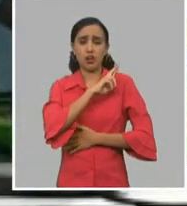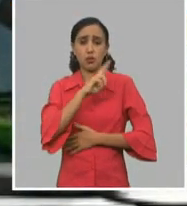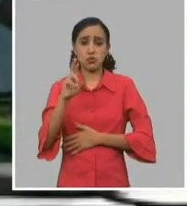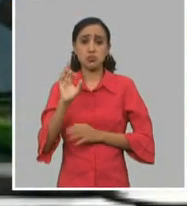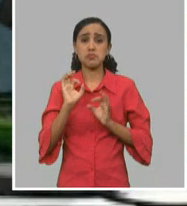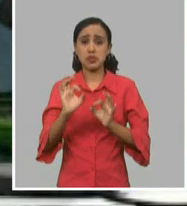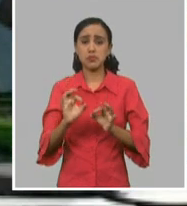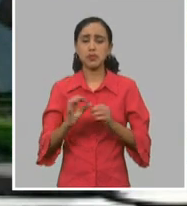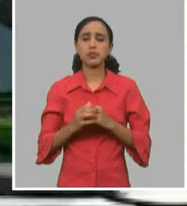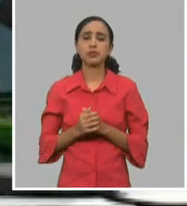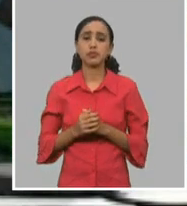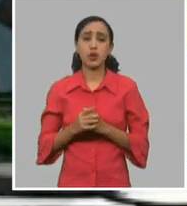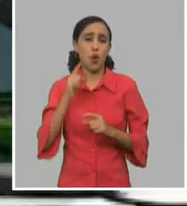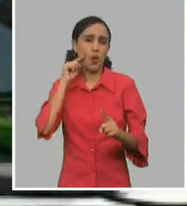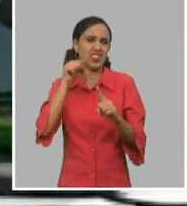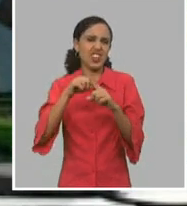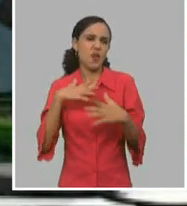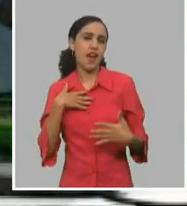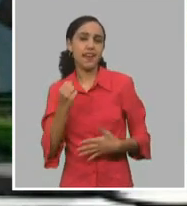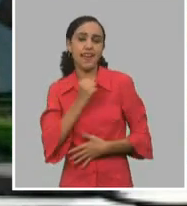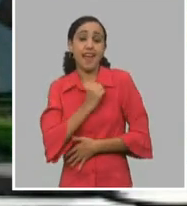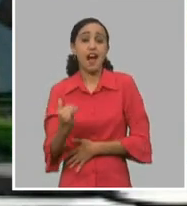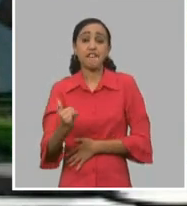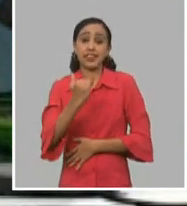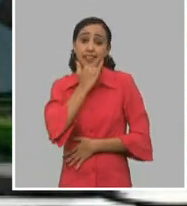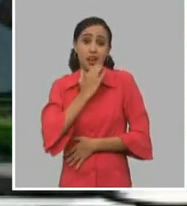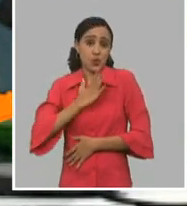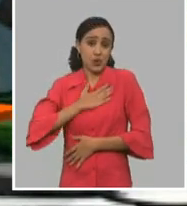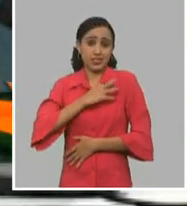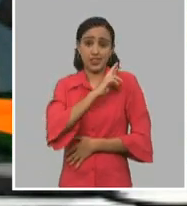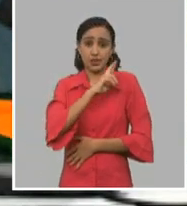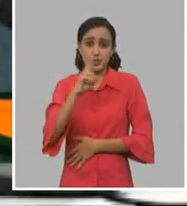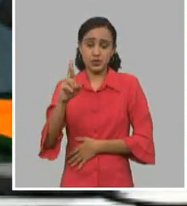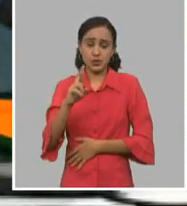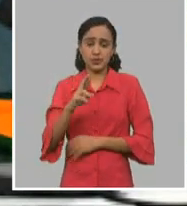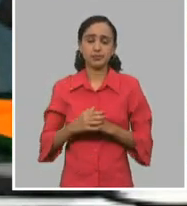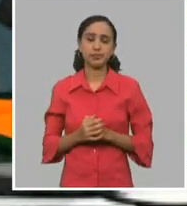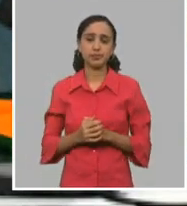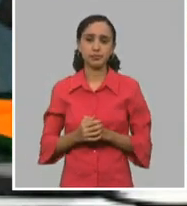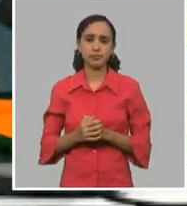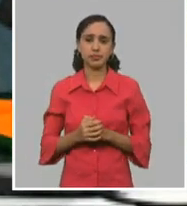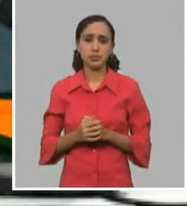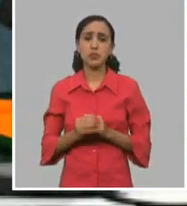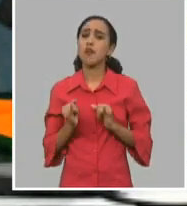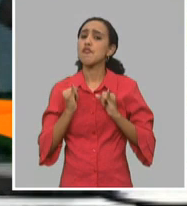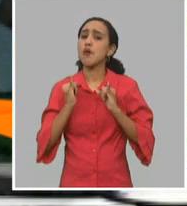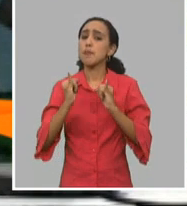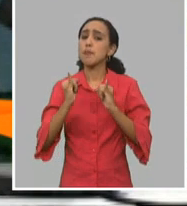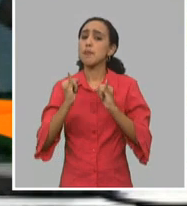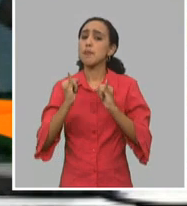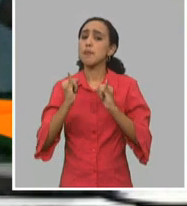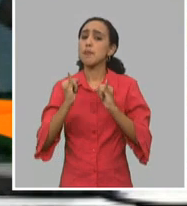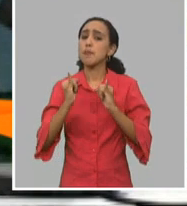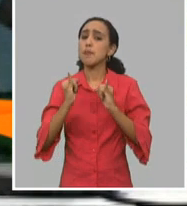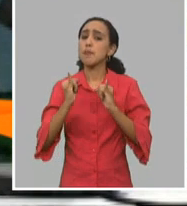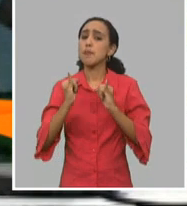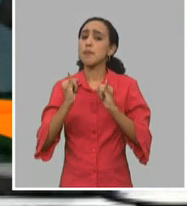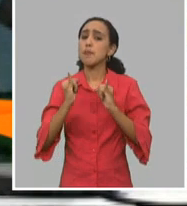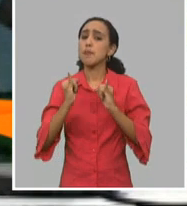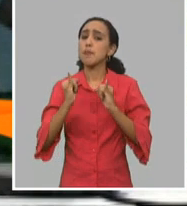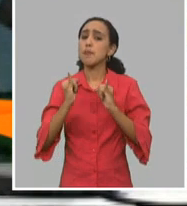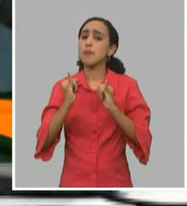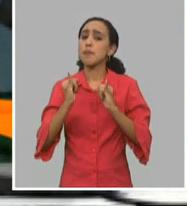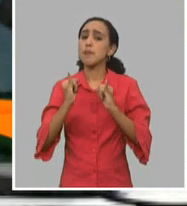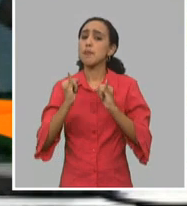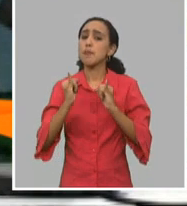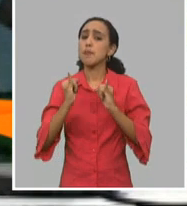siempre apostando a destruirla. Yo creo que la alerta oportuna de la dirección de la revolución, yo creo que ese magisterio